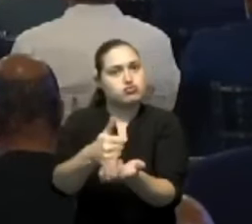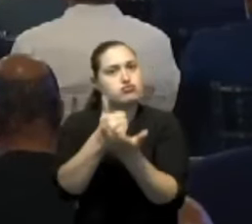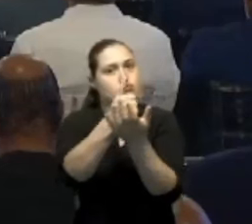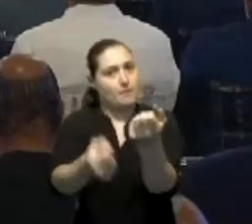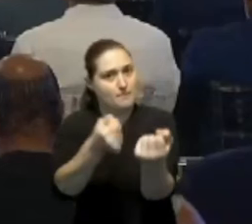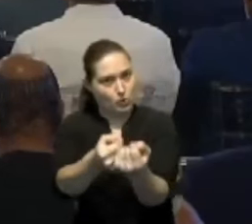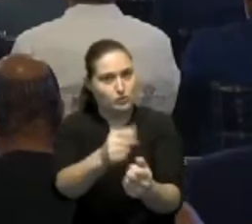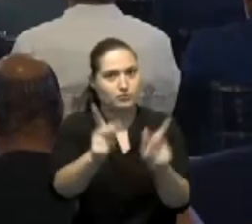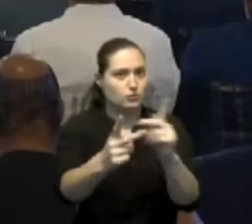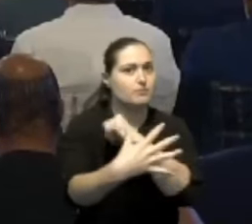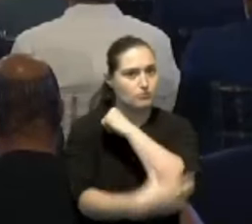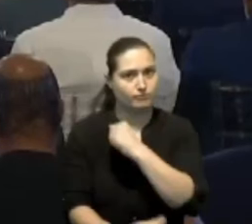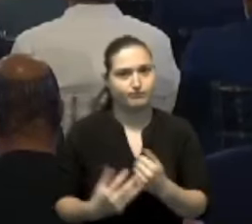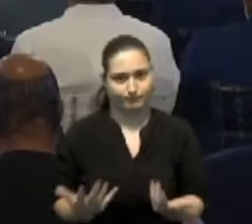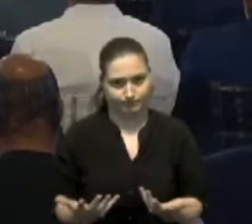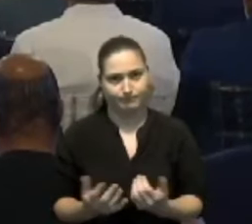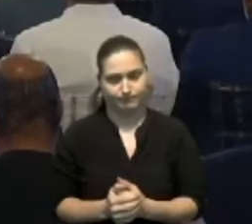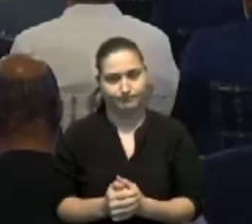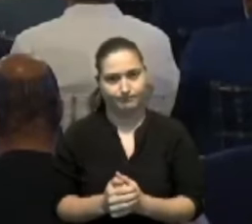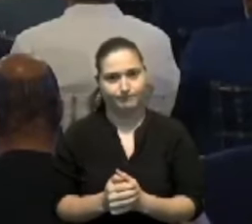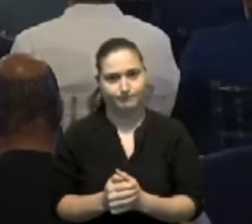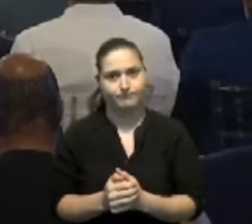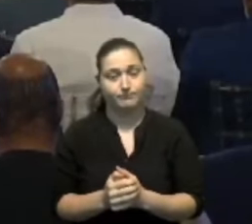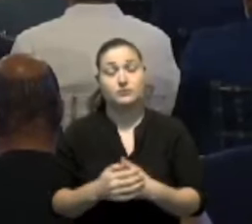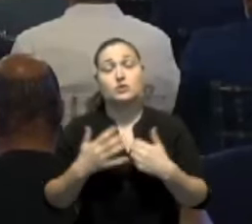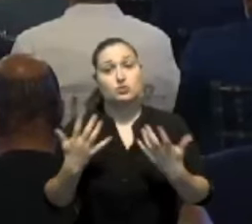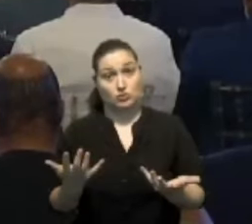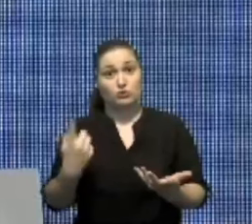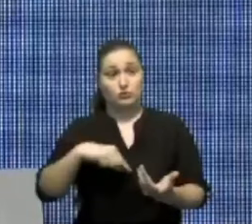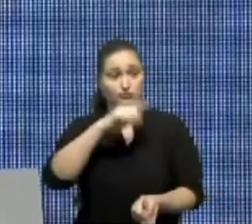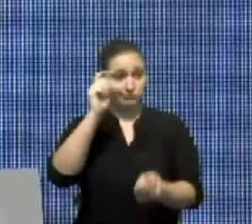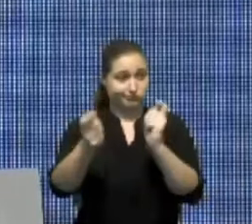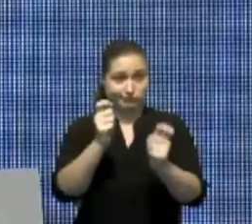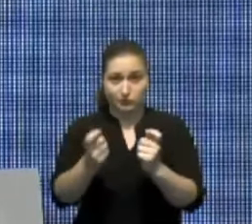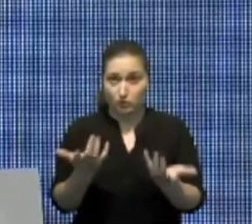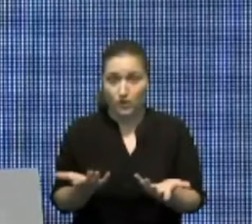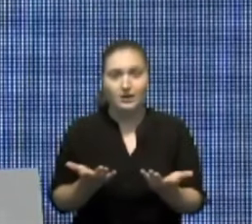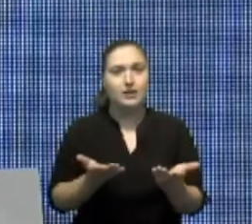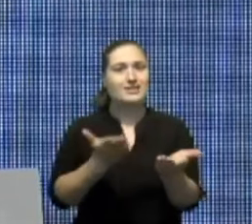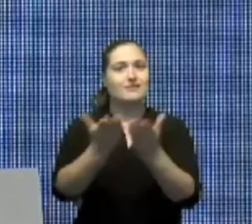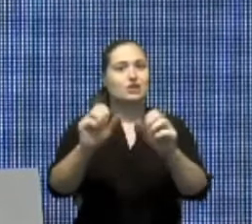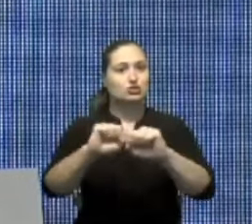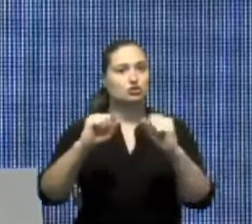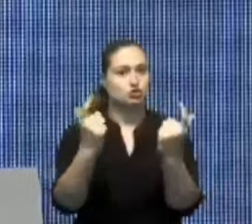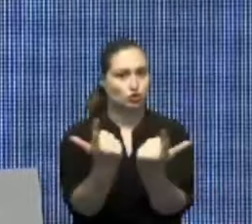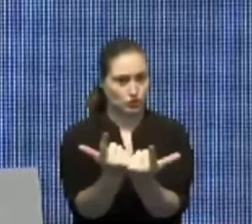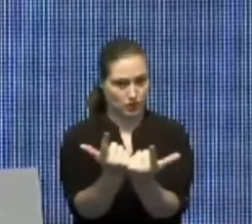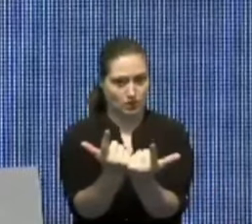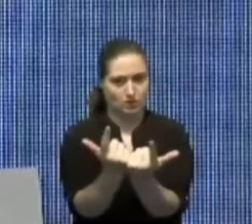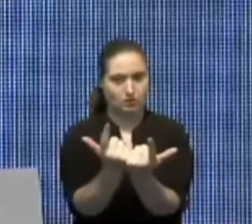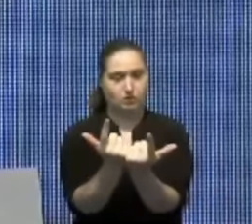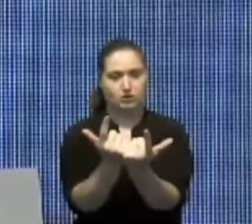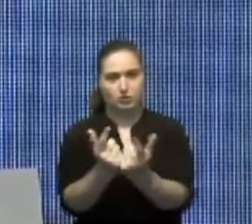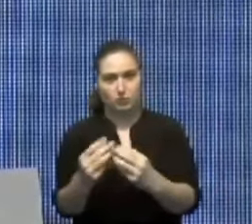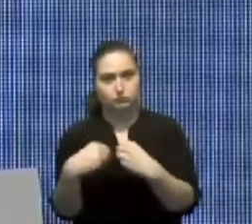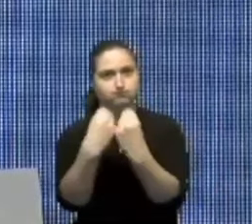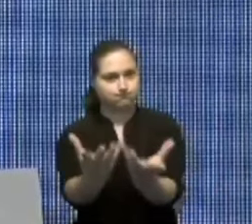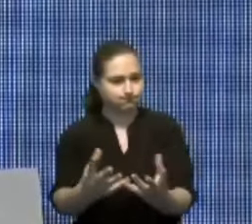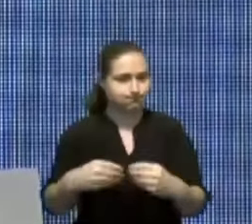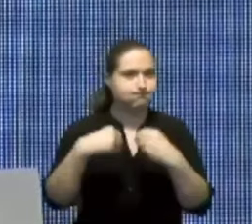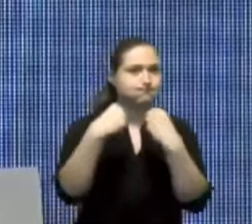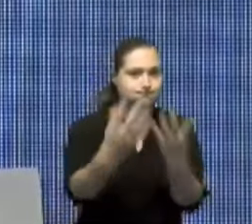Como parte de la reforma, se incrementarán las ayudas sociales para compensar los efectos que produzcan la